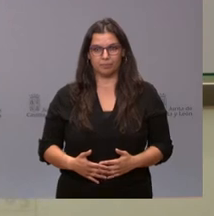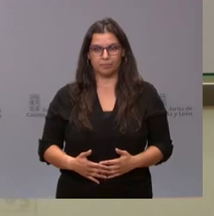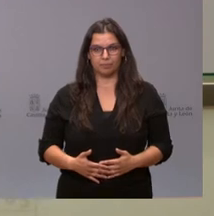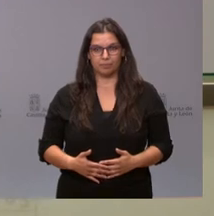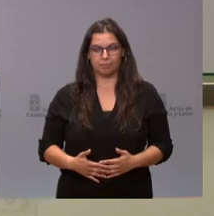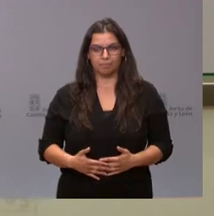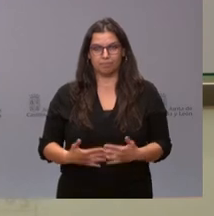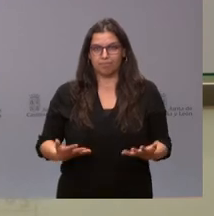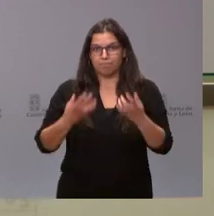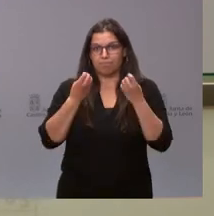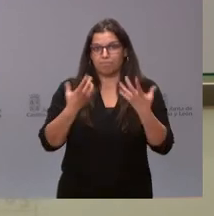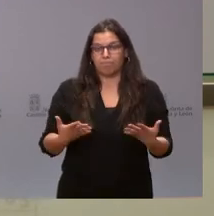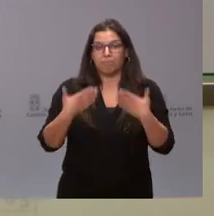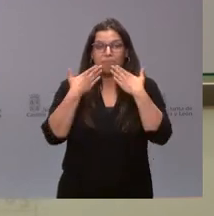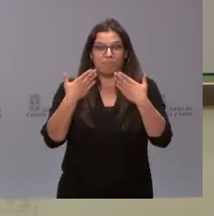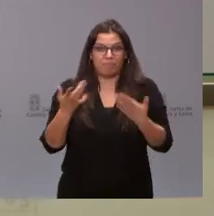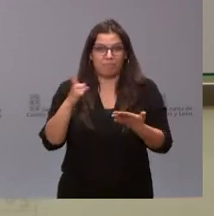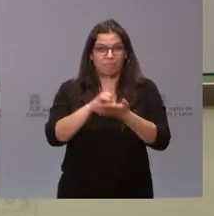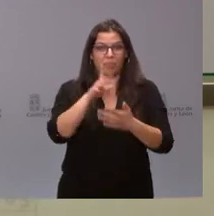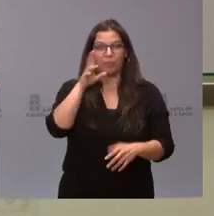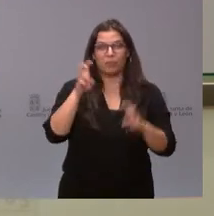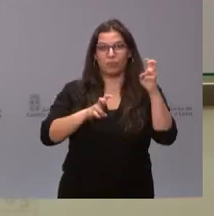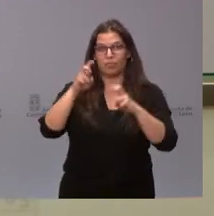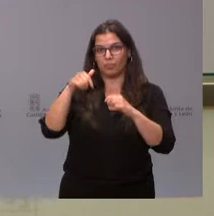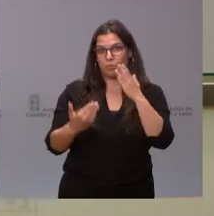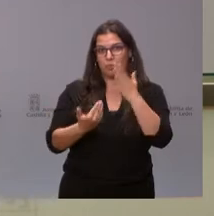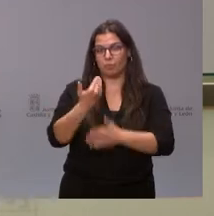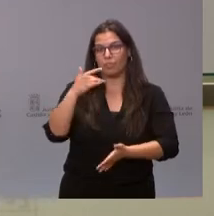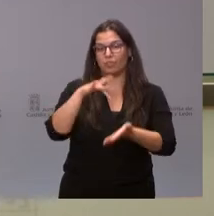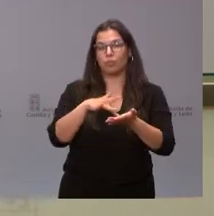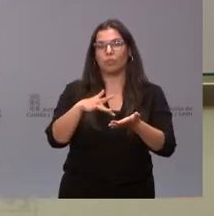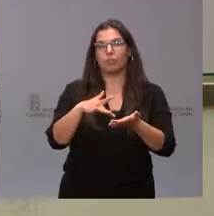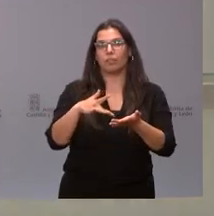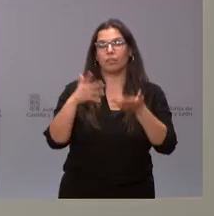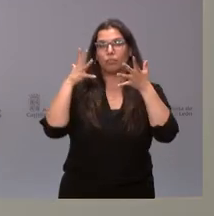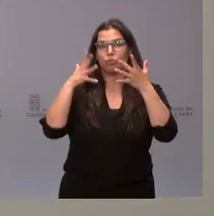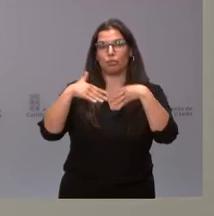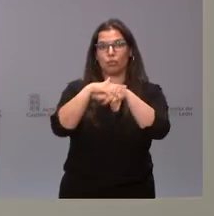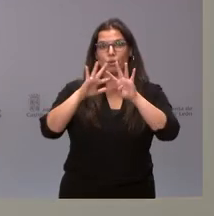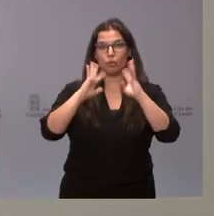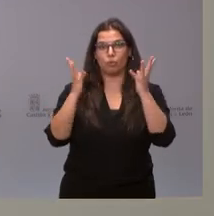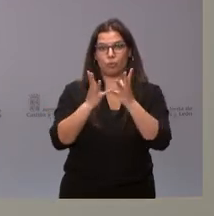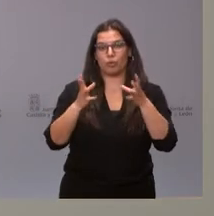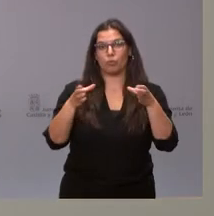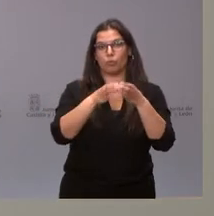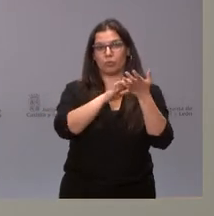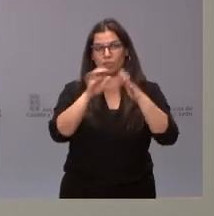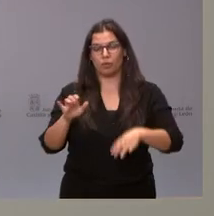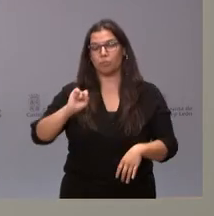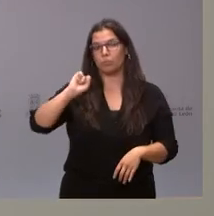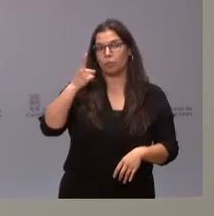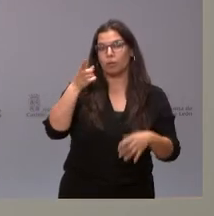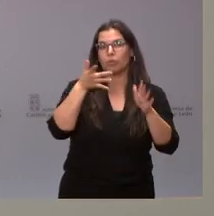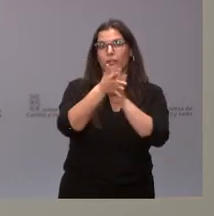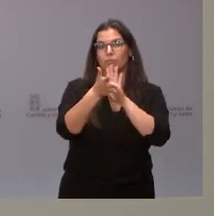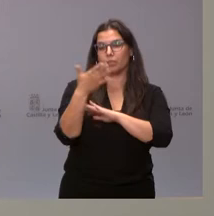Bueno, muchas gracias una vez más por su presencia esta mañana en el que hemos celebrado Consejo de Gobierno de Castilla y León. Doy cuenta en primer lugar de los